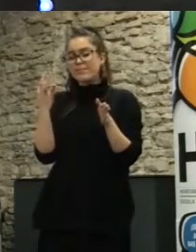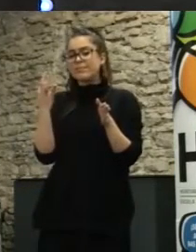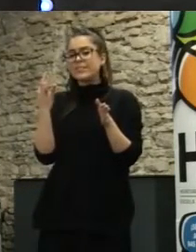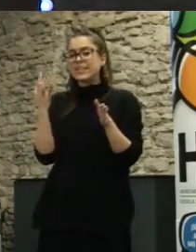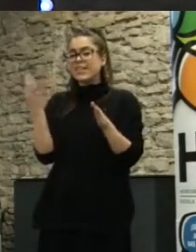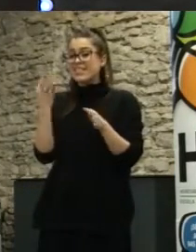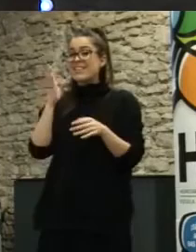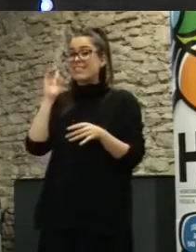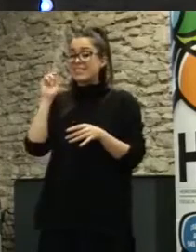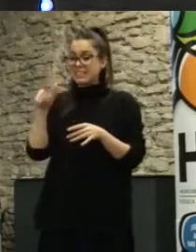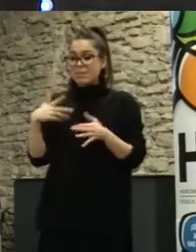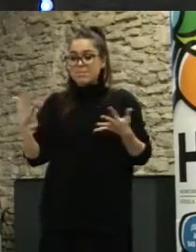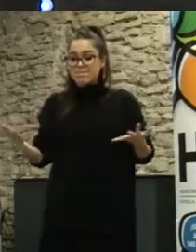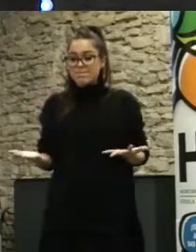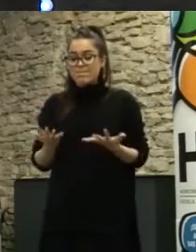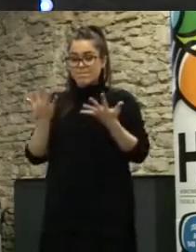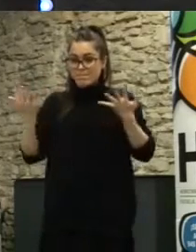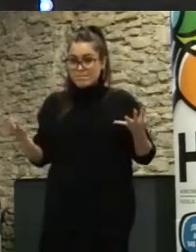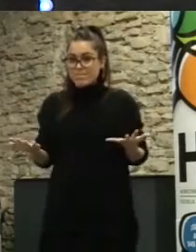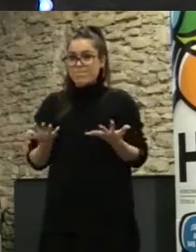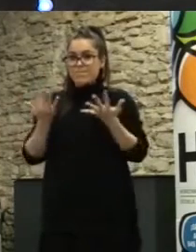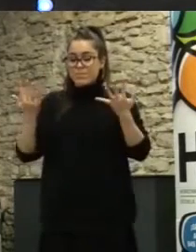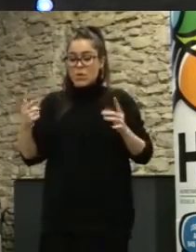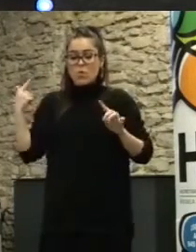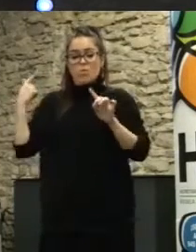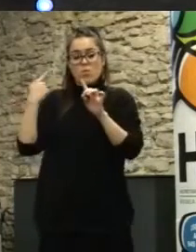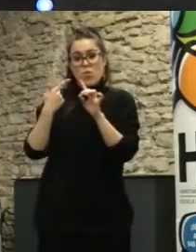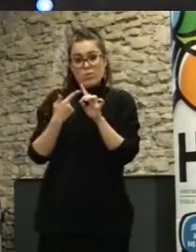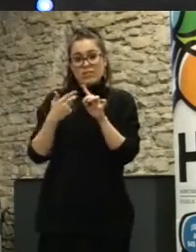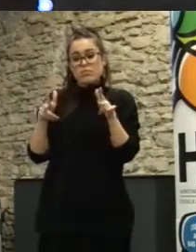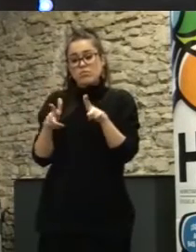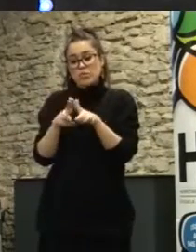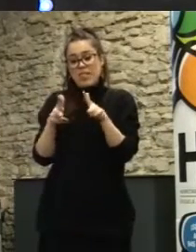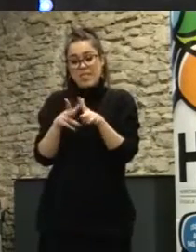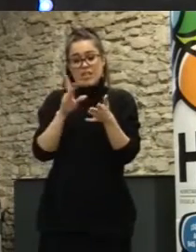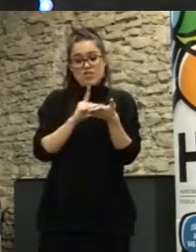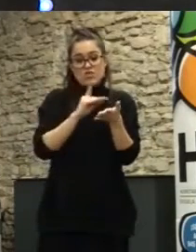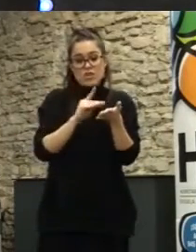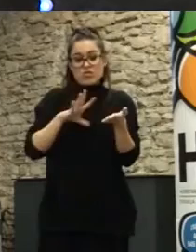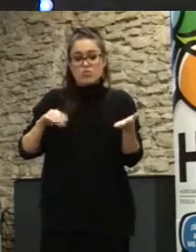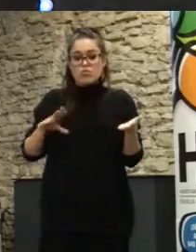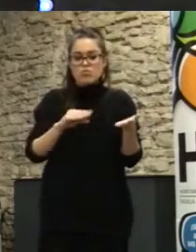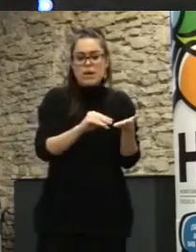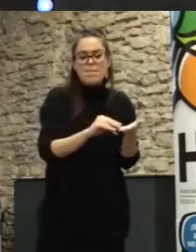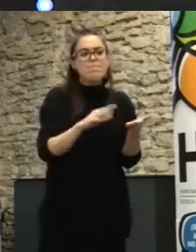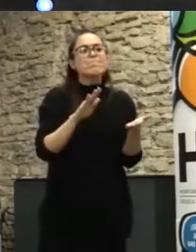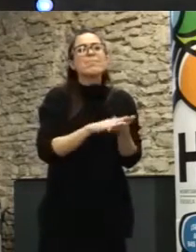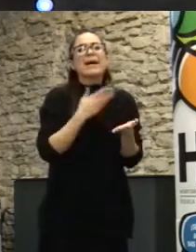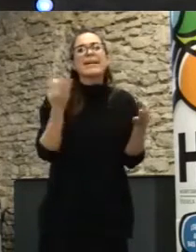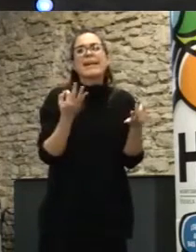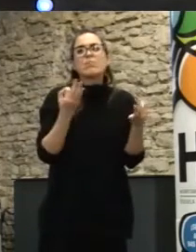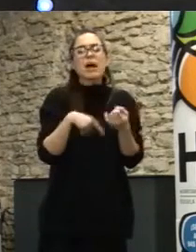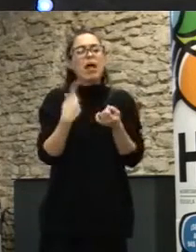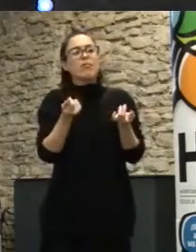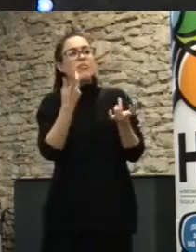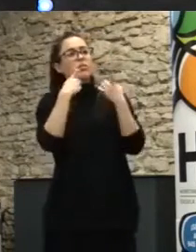para que la ciudadanía la sociedad utilice esa reutilización de datos para generar servicios y prestación de